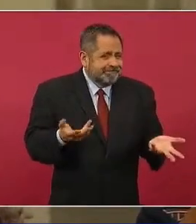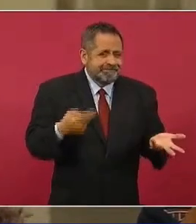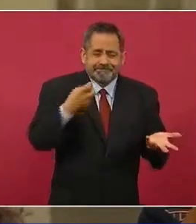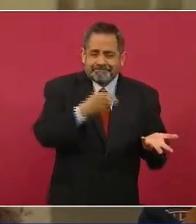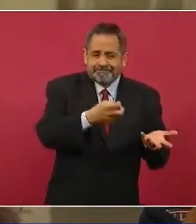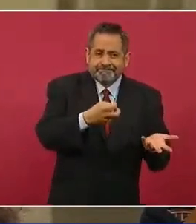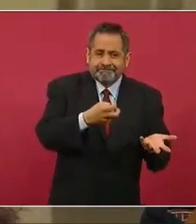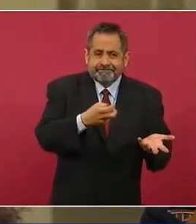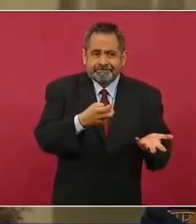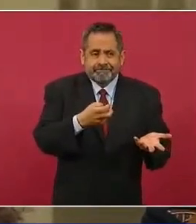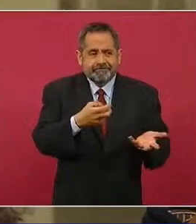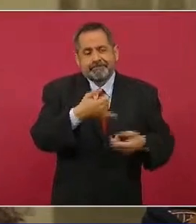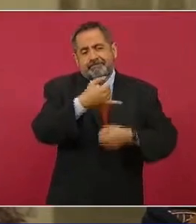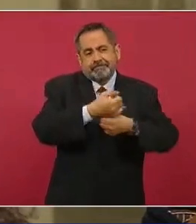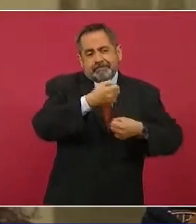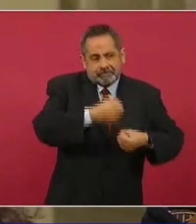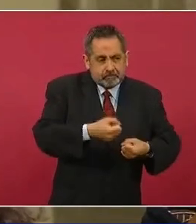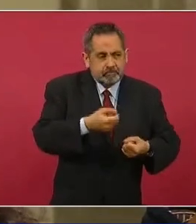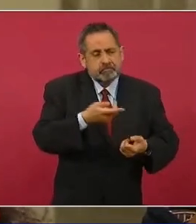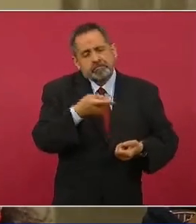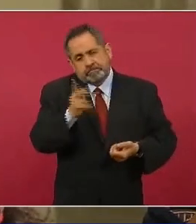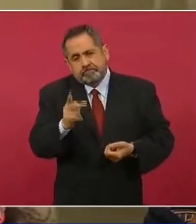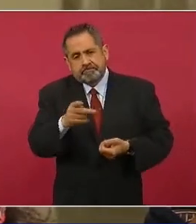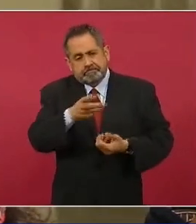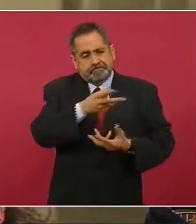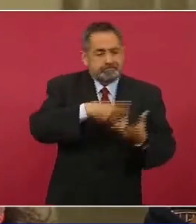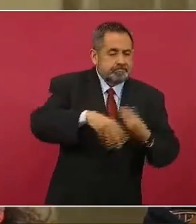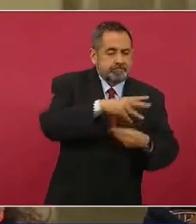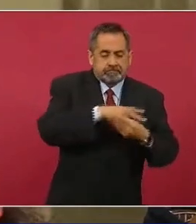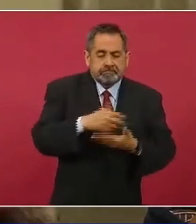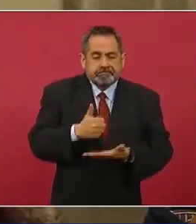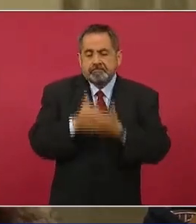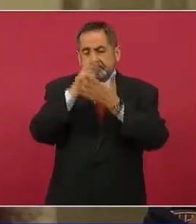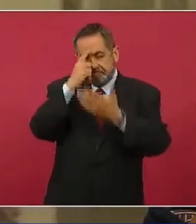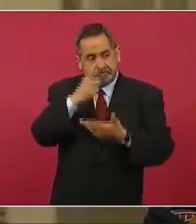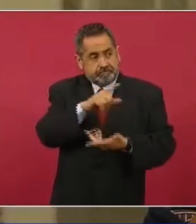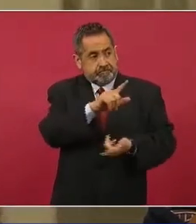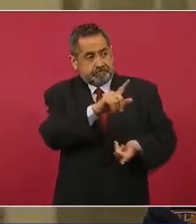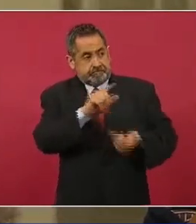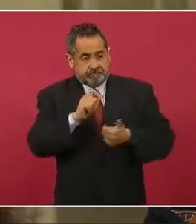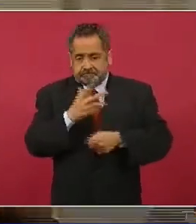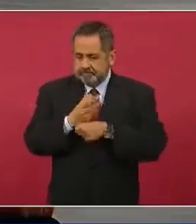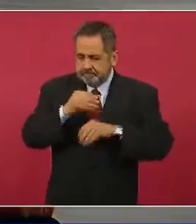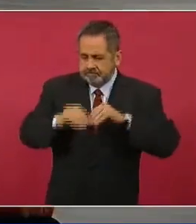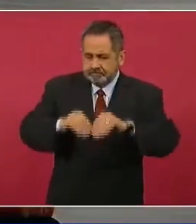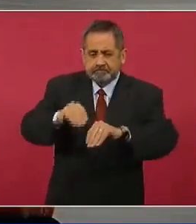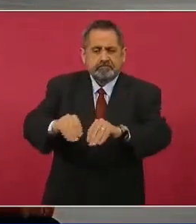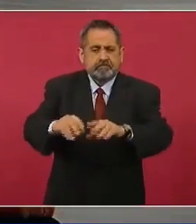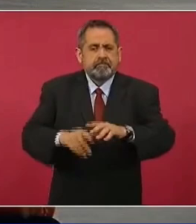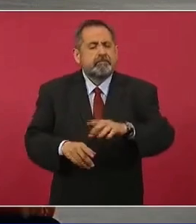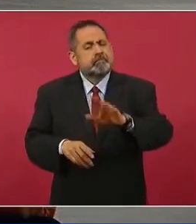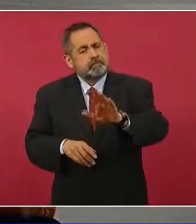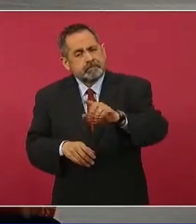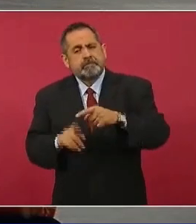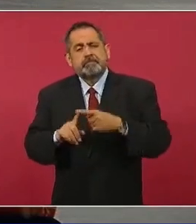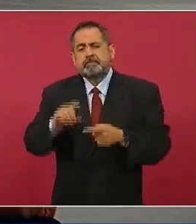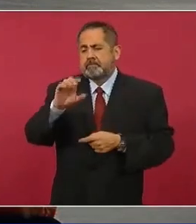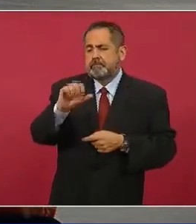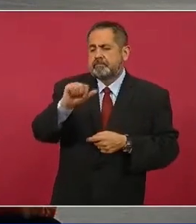un factor para la inseguridad, pero también un factor que ayudaría mucho a reparar la infraestructura. Ya que le menciono el caso de Cajeme, señor